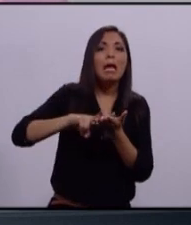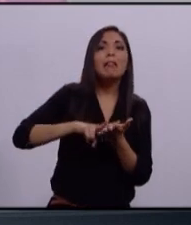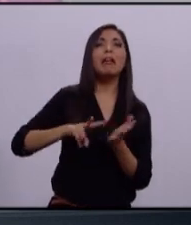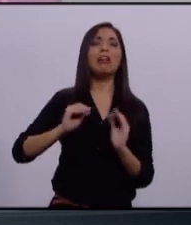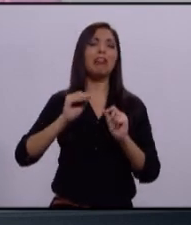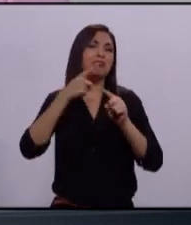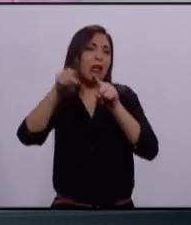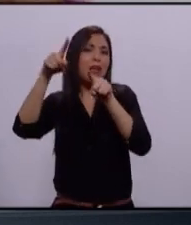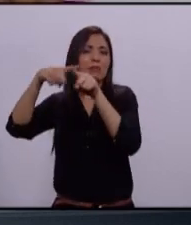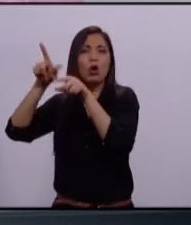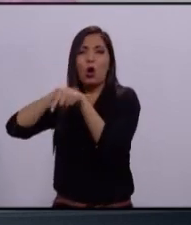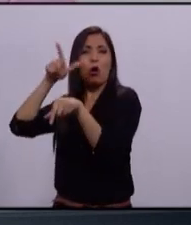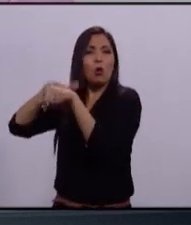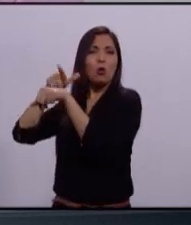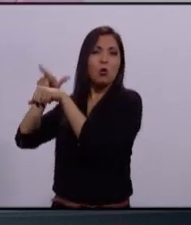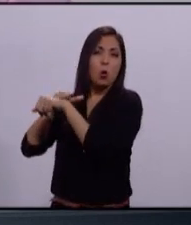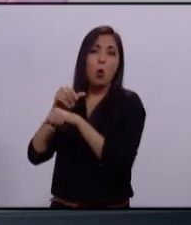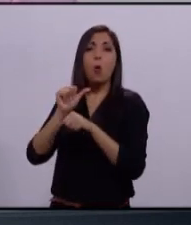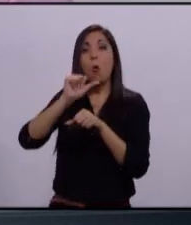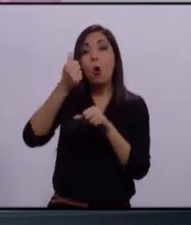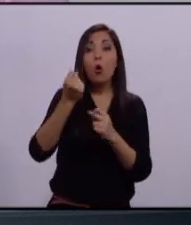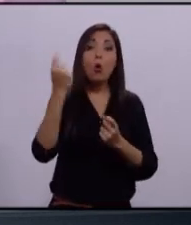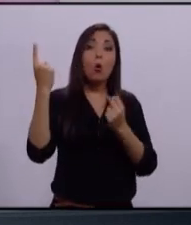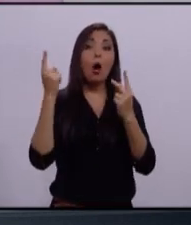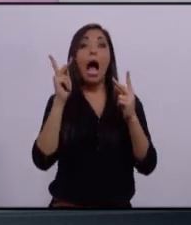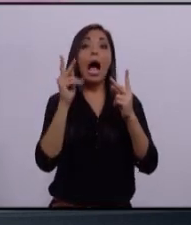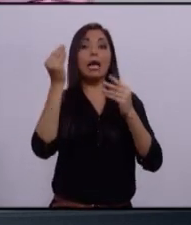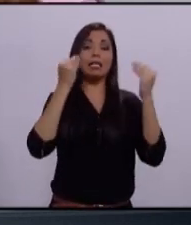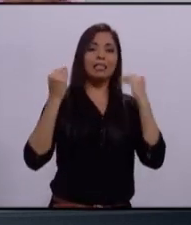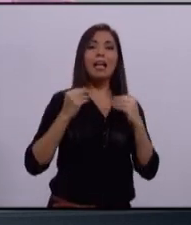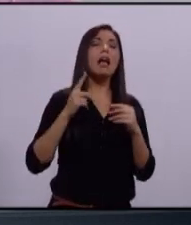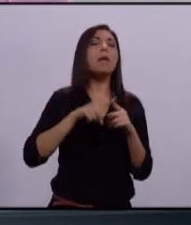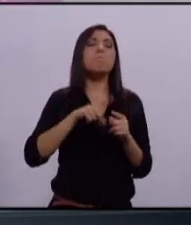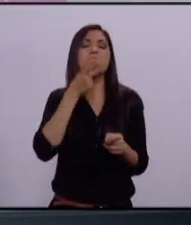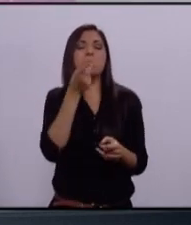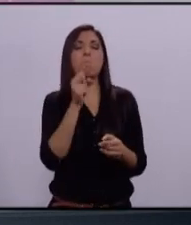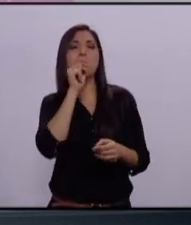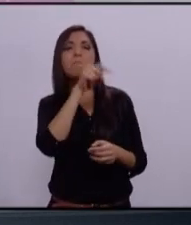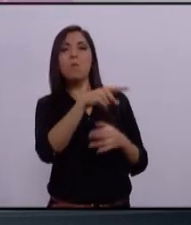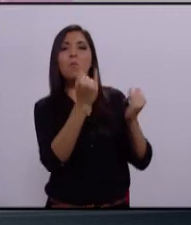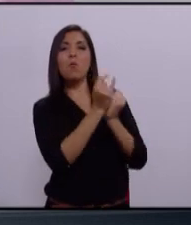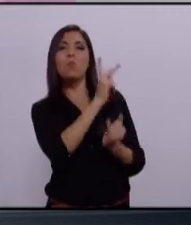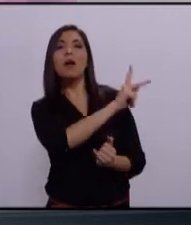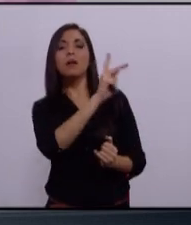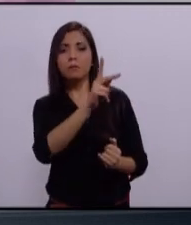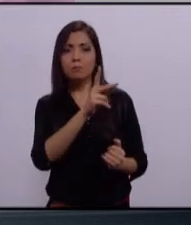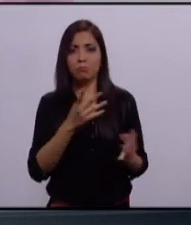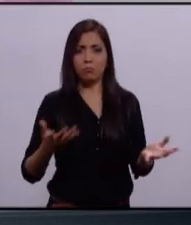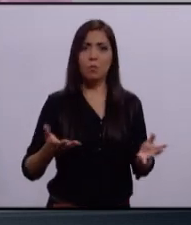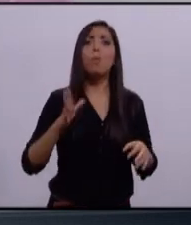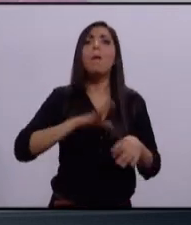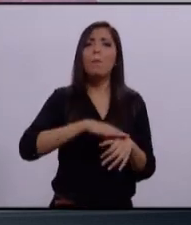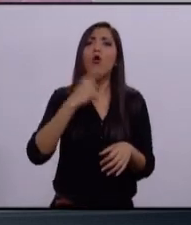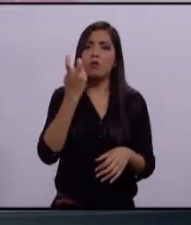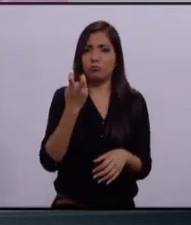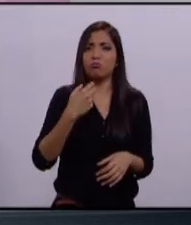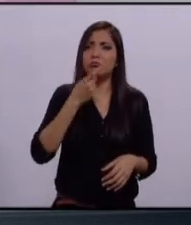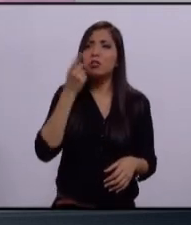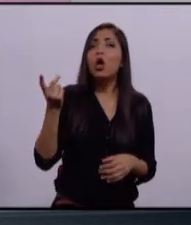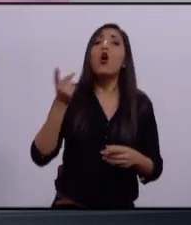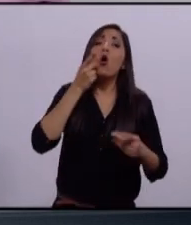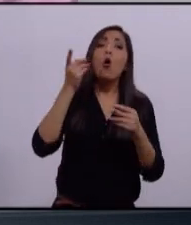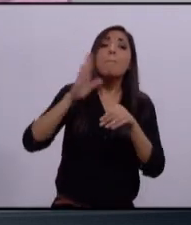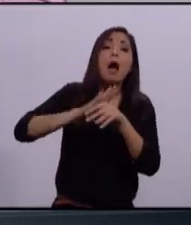y ahora otros que por ahí ya se disfrazaron, que vienen siendo lo mismo. Pues bueno, nos vienen a decir nuevas opciones.